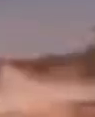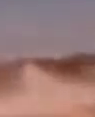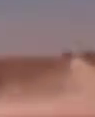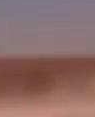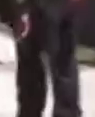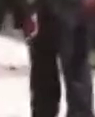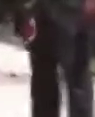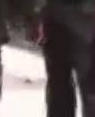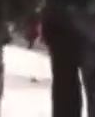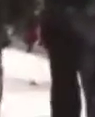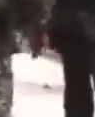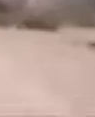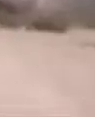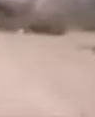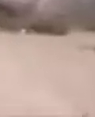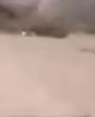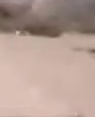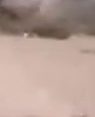Noticias TVT.